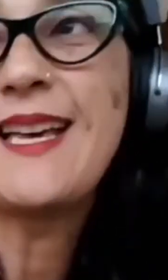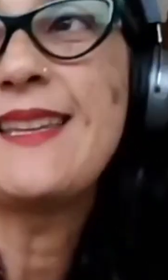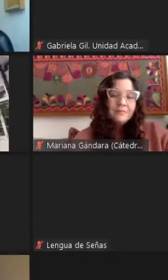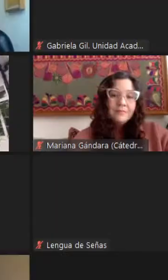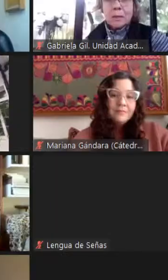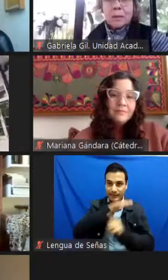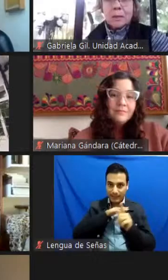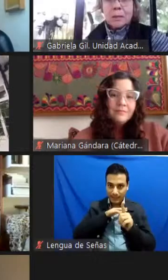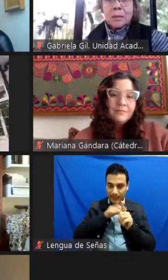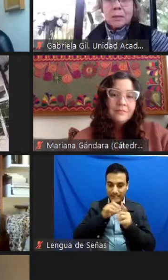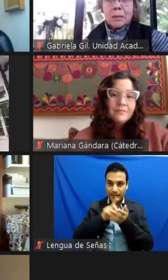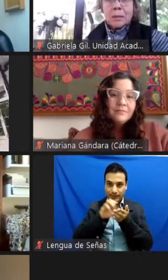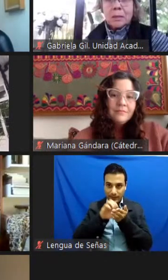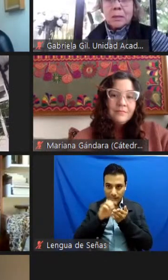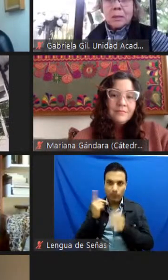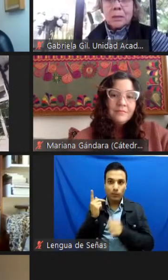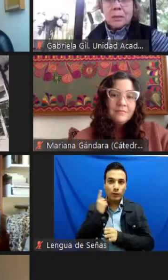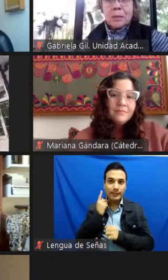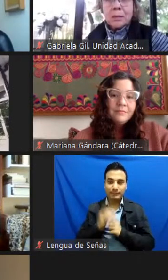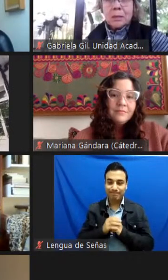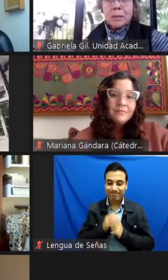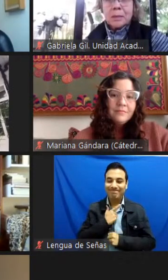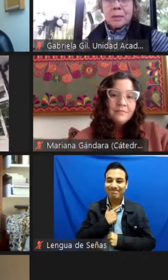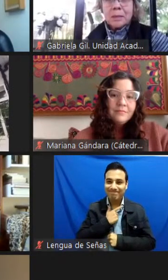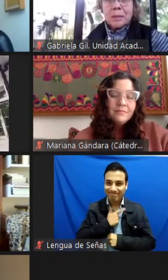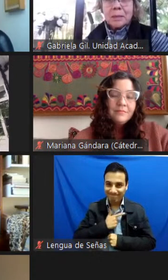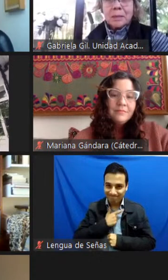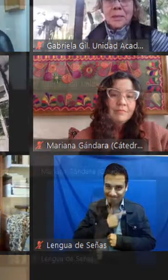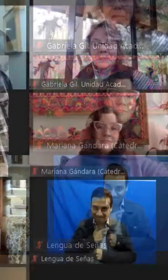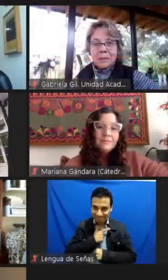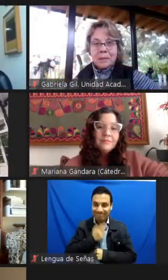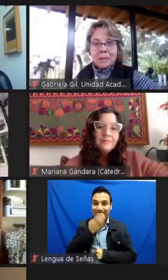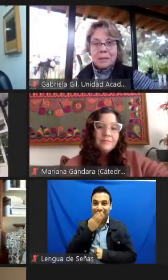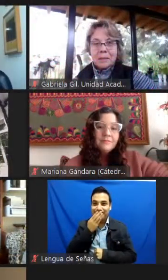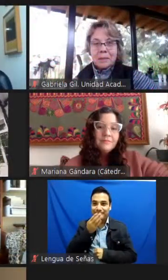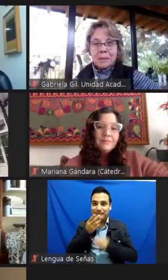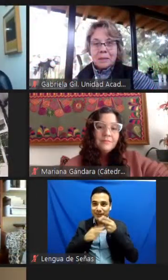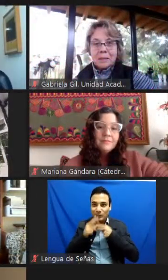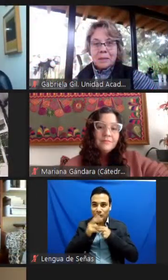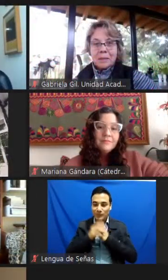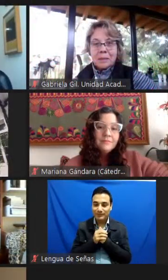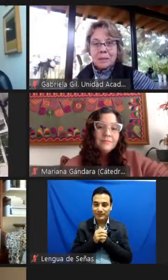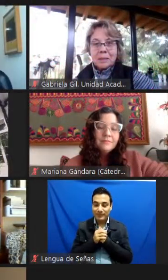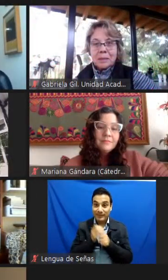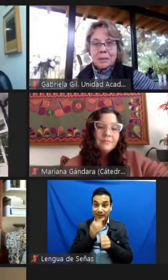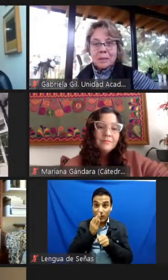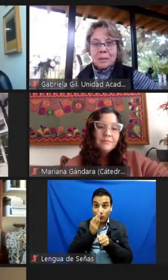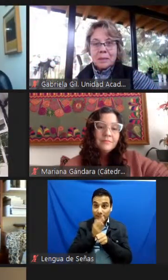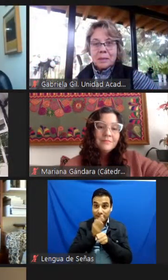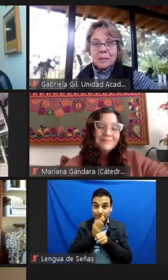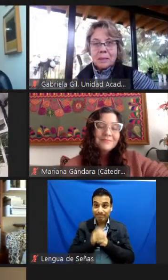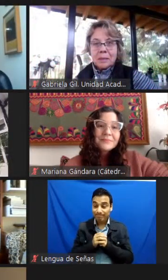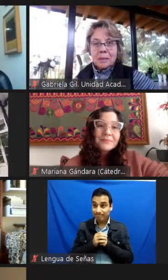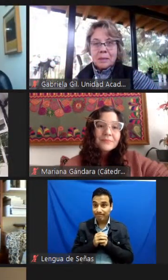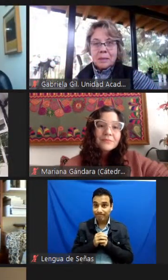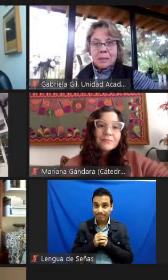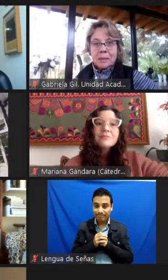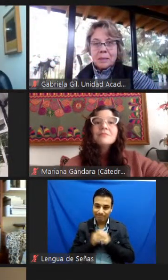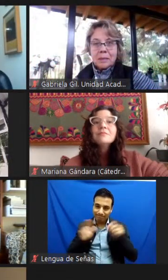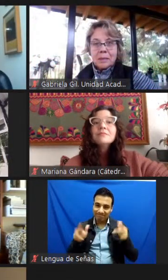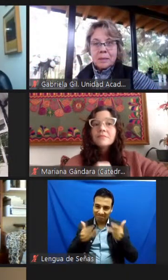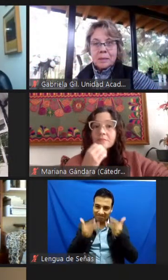discapacidad y política. Me da mucho gusto que estemos aquí. Nos encontramos en este presidium virtual.